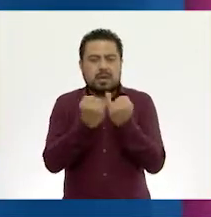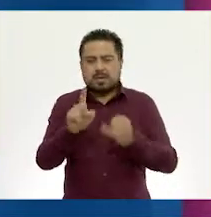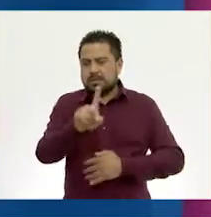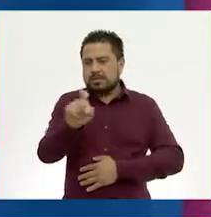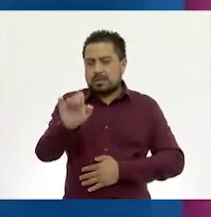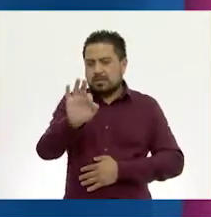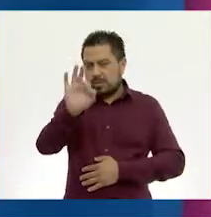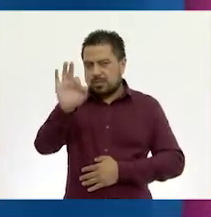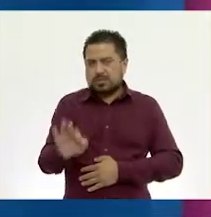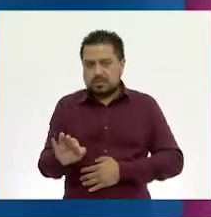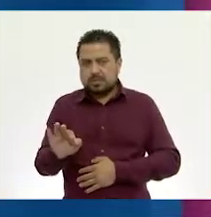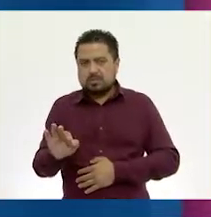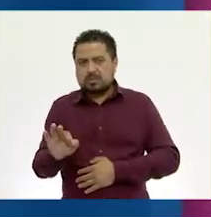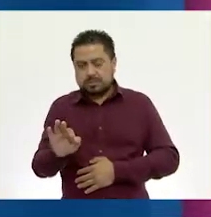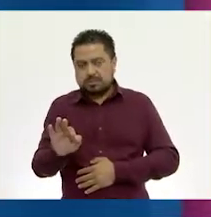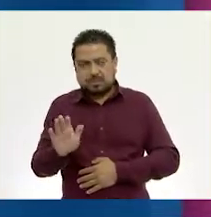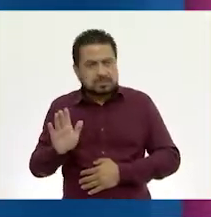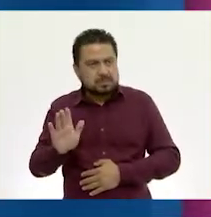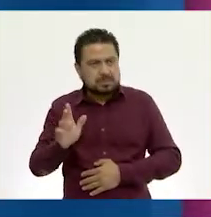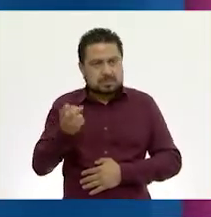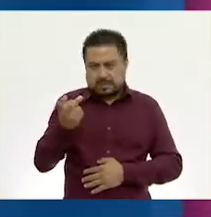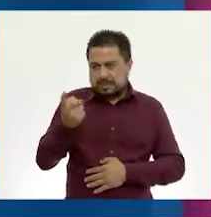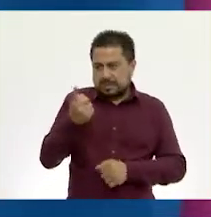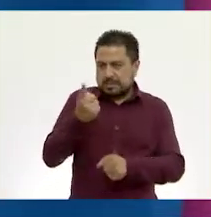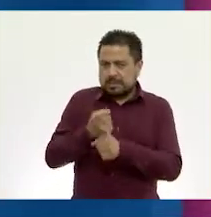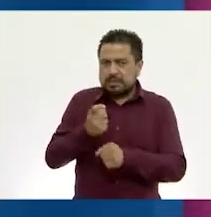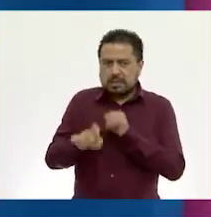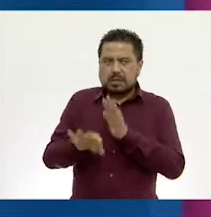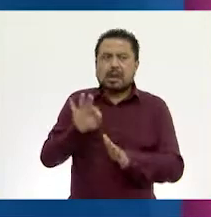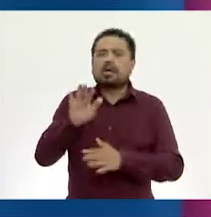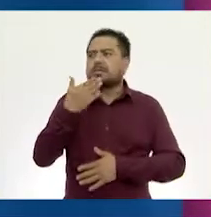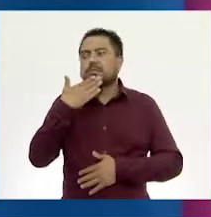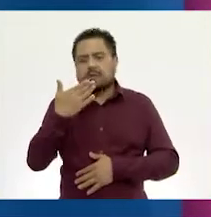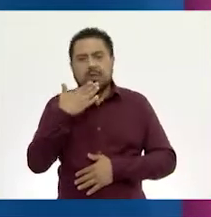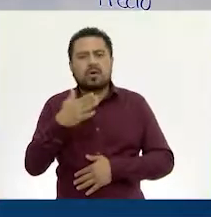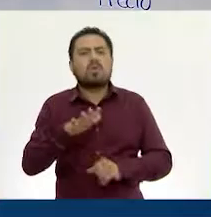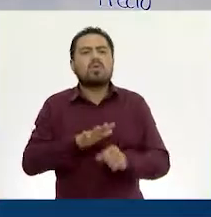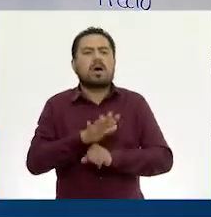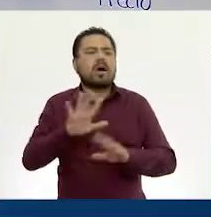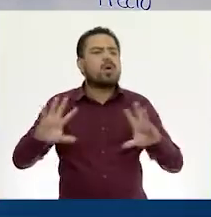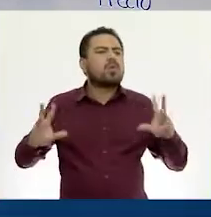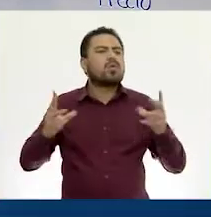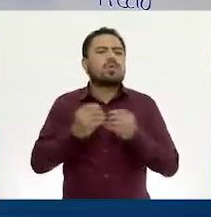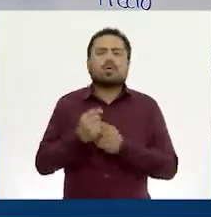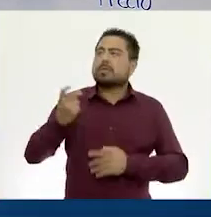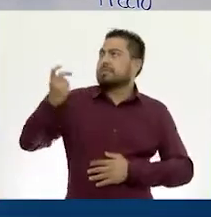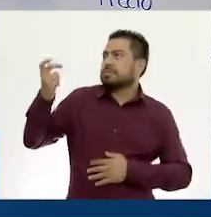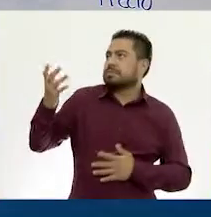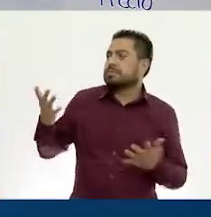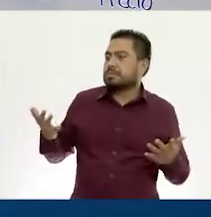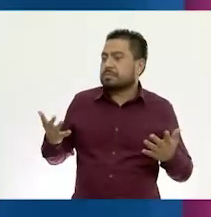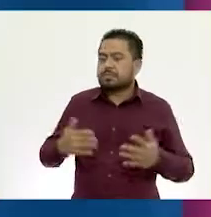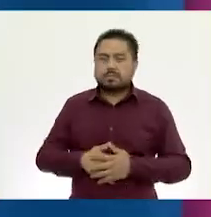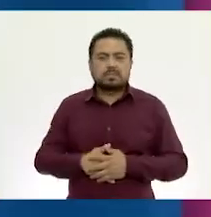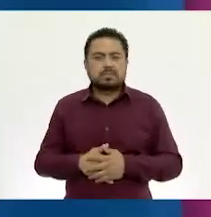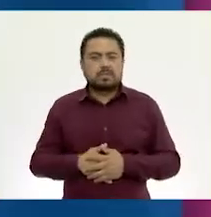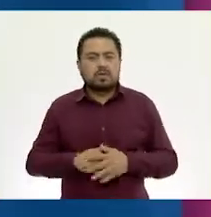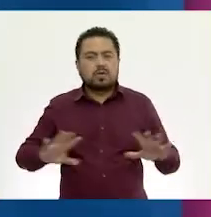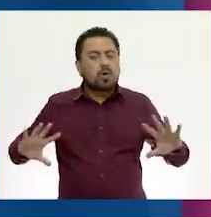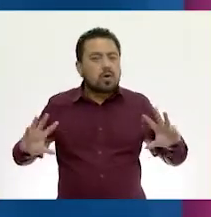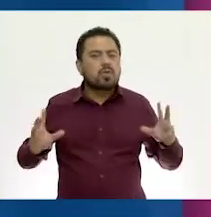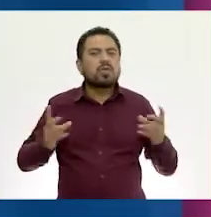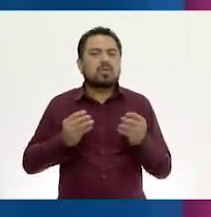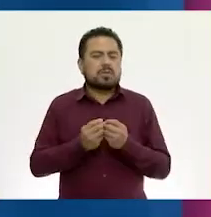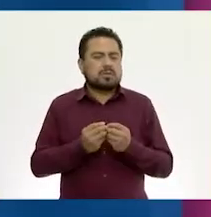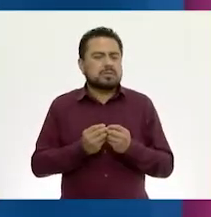100%. ¿No? Eso era lo primero. Muy bien, María. ¿Y cuál es el total aquí en esta situación? El total